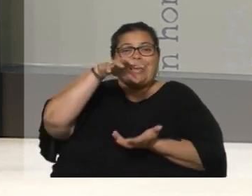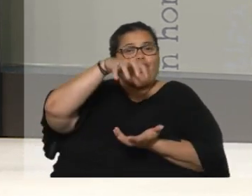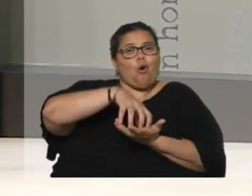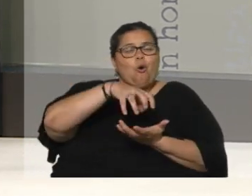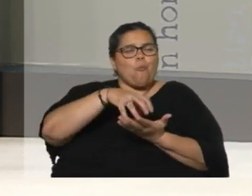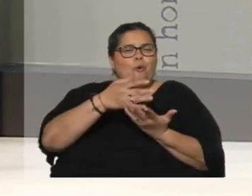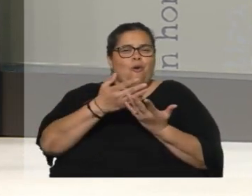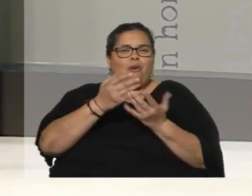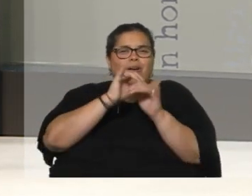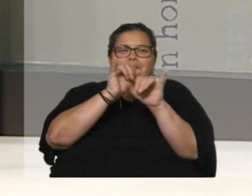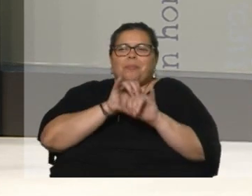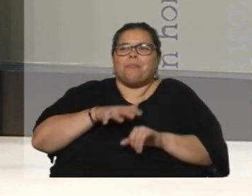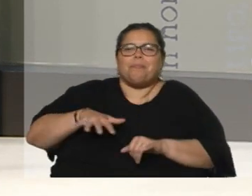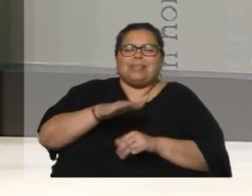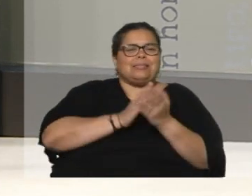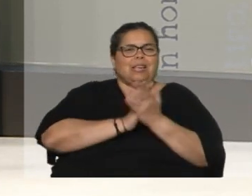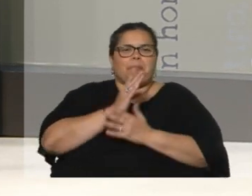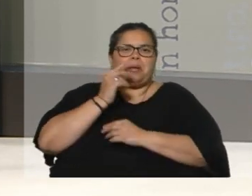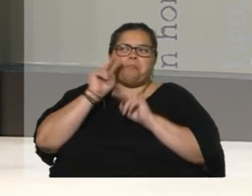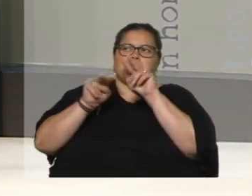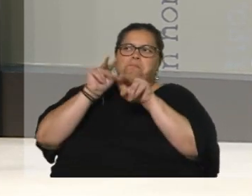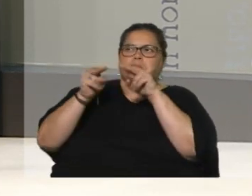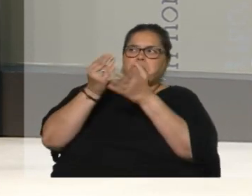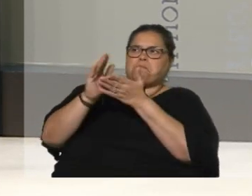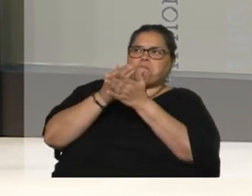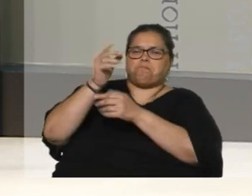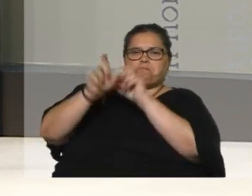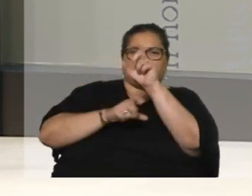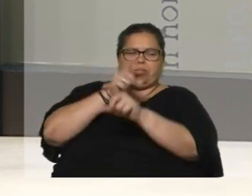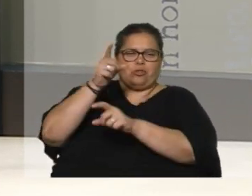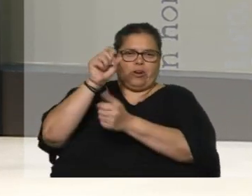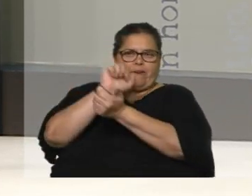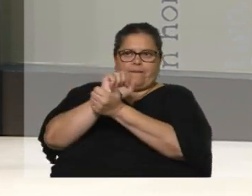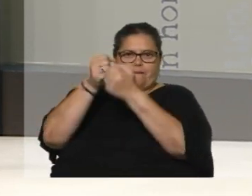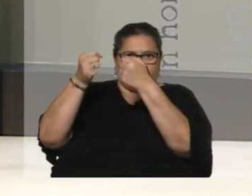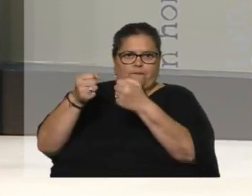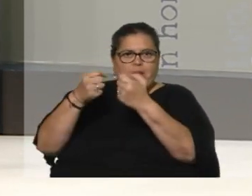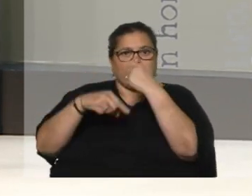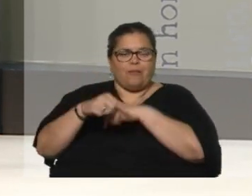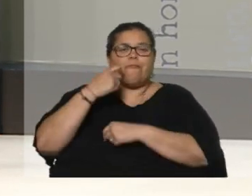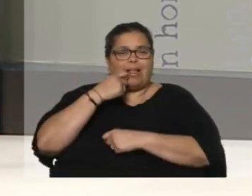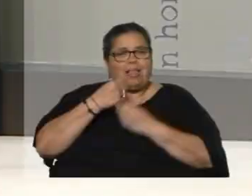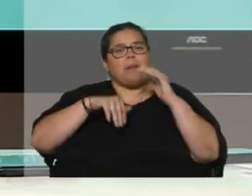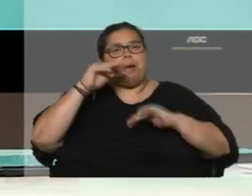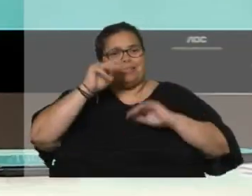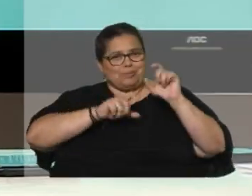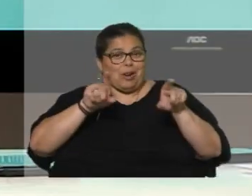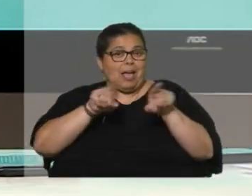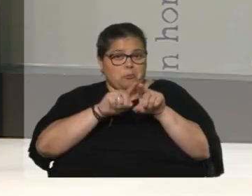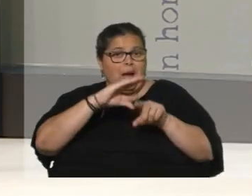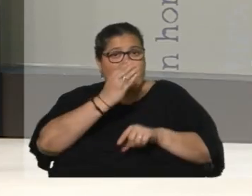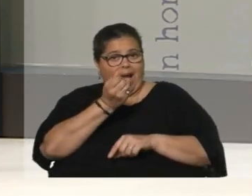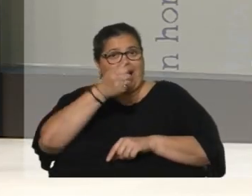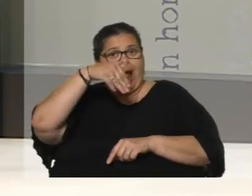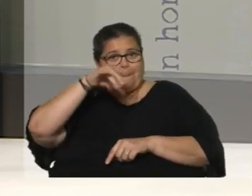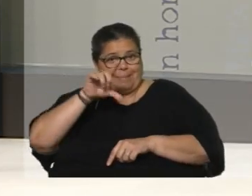mirada que tenemos de la población carcelaria, de personas liberadas. Y cuántos camilos faltan que se pongan en esos proyectos al